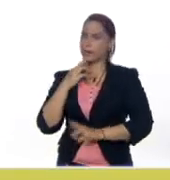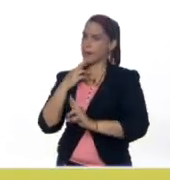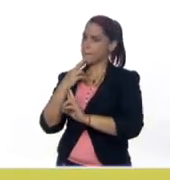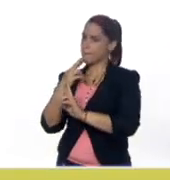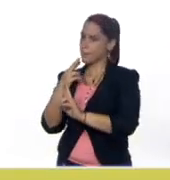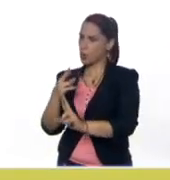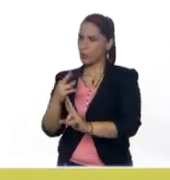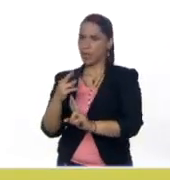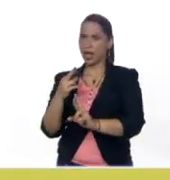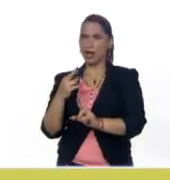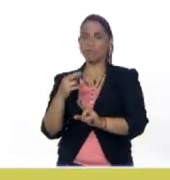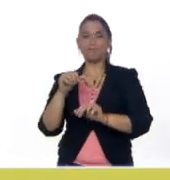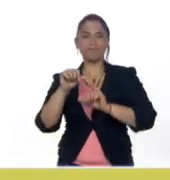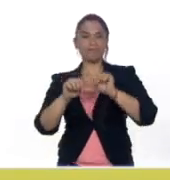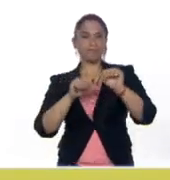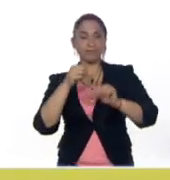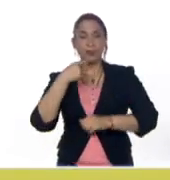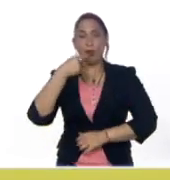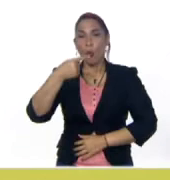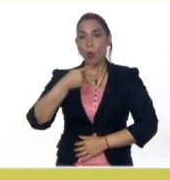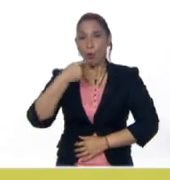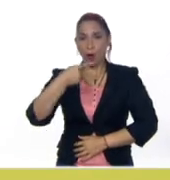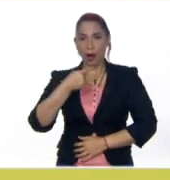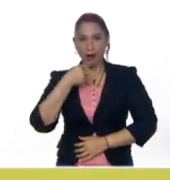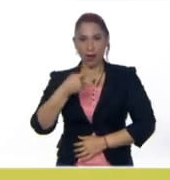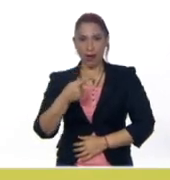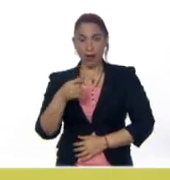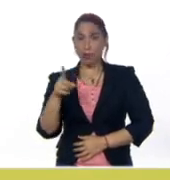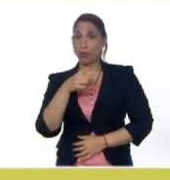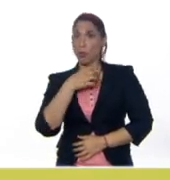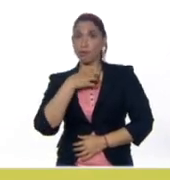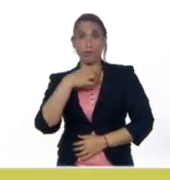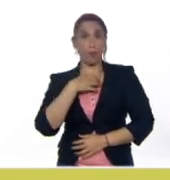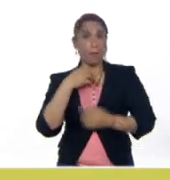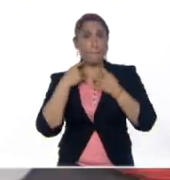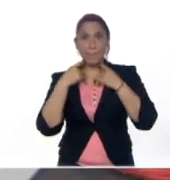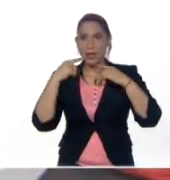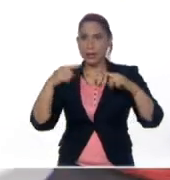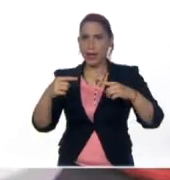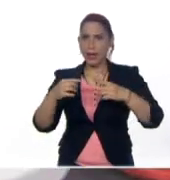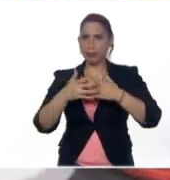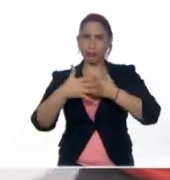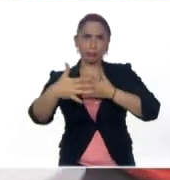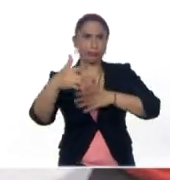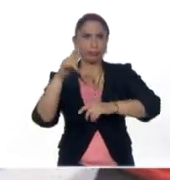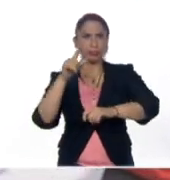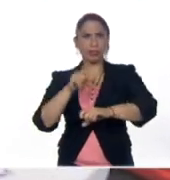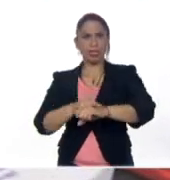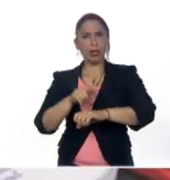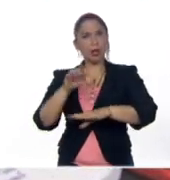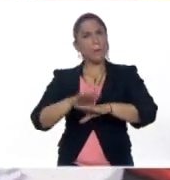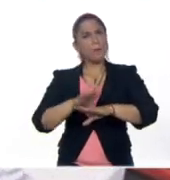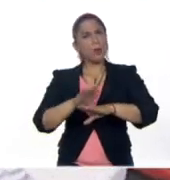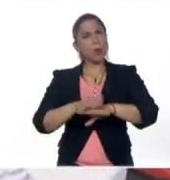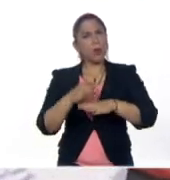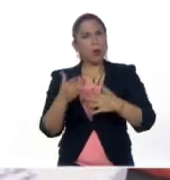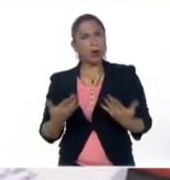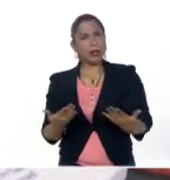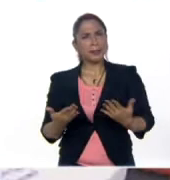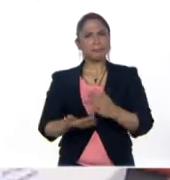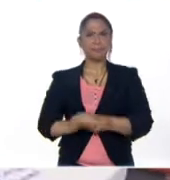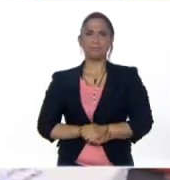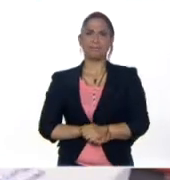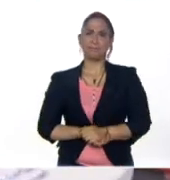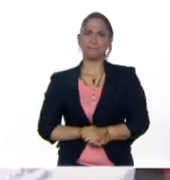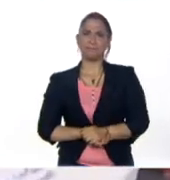a las tradiciones orales que no se deben perder en el tiempo. Y por qué no comenzamos